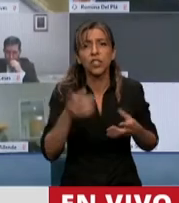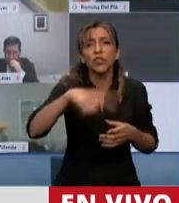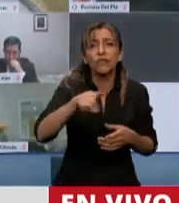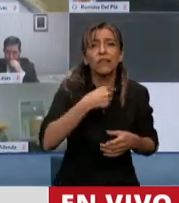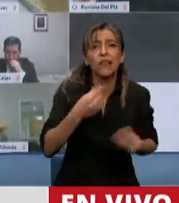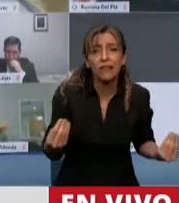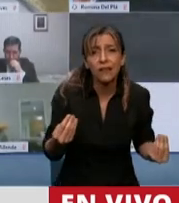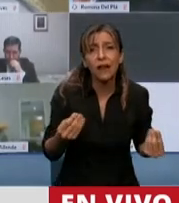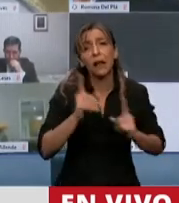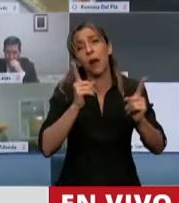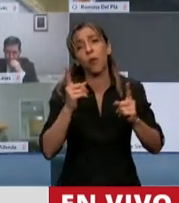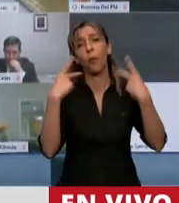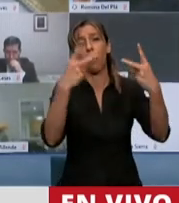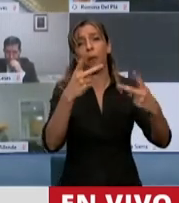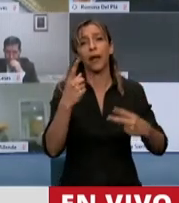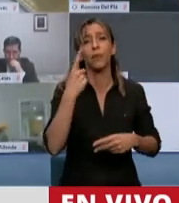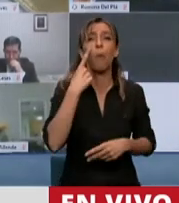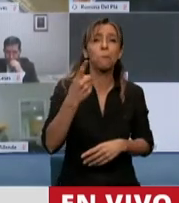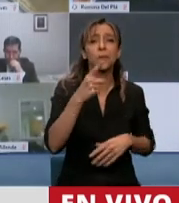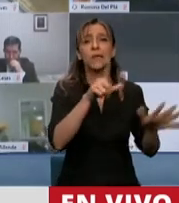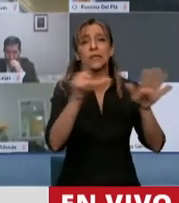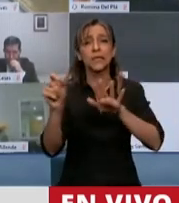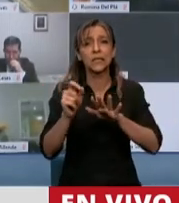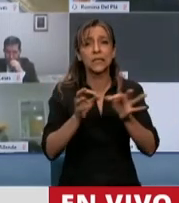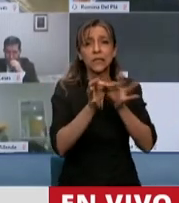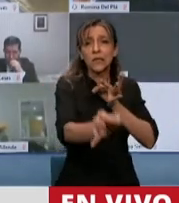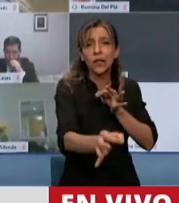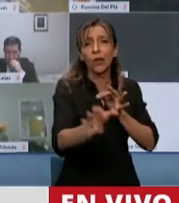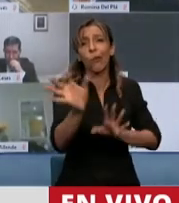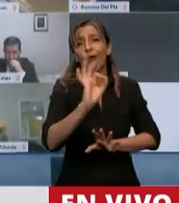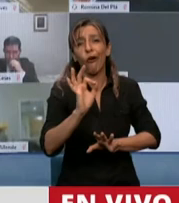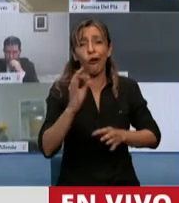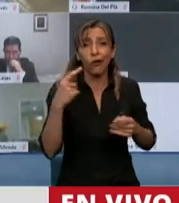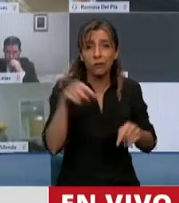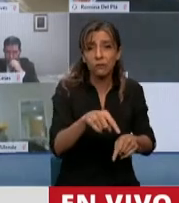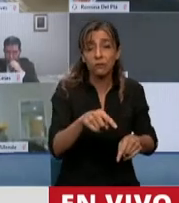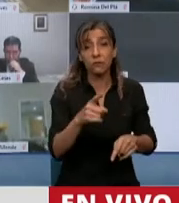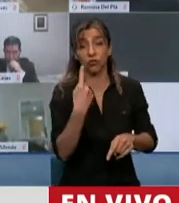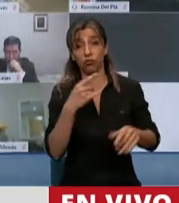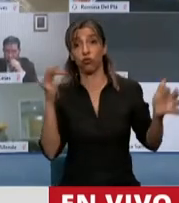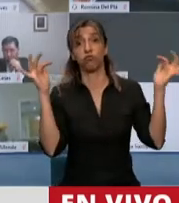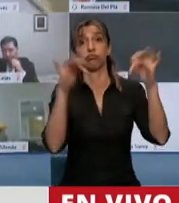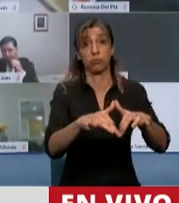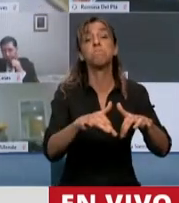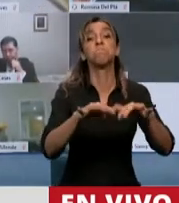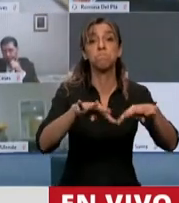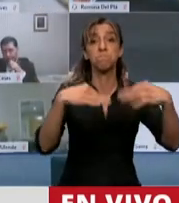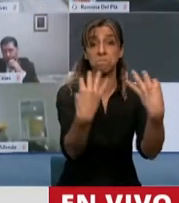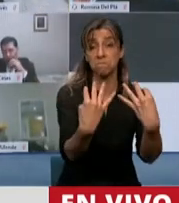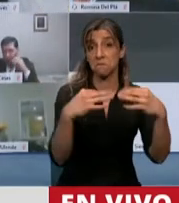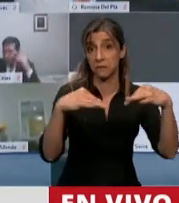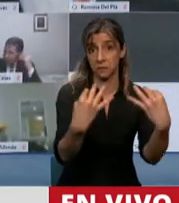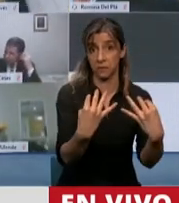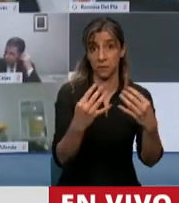.700 kilómetros algunos, más otros, menos otros u otras, que vamos a recintos donde no hay lugar de distanciamiento,